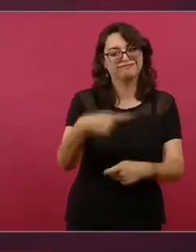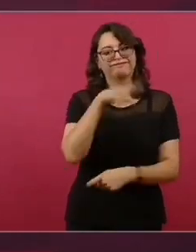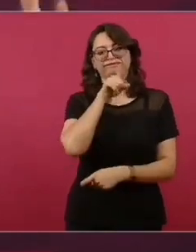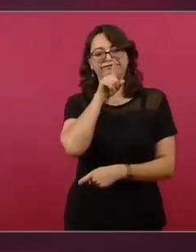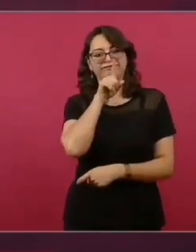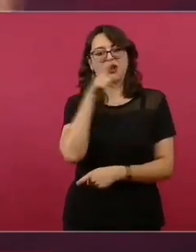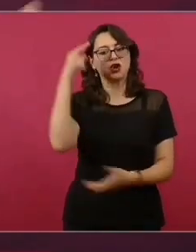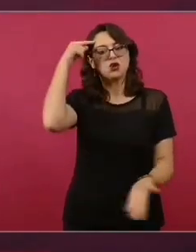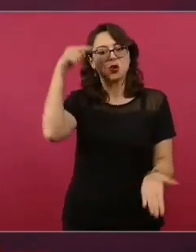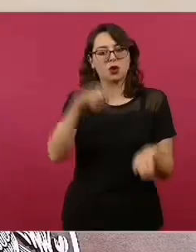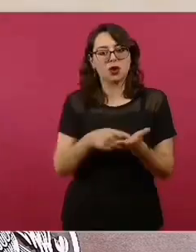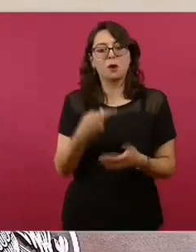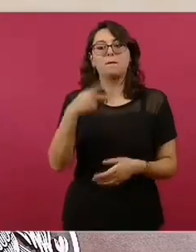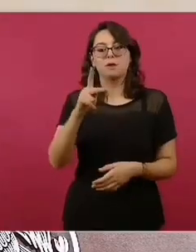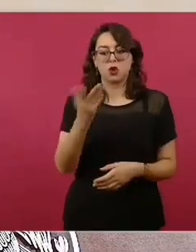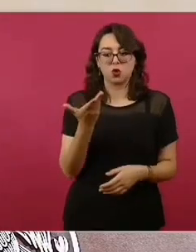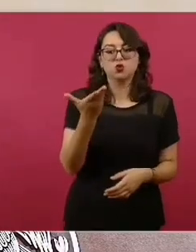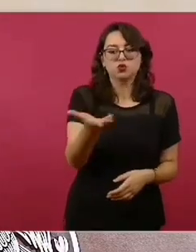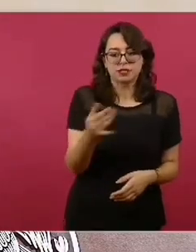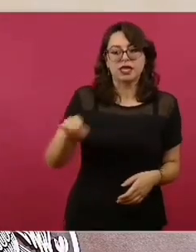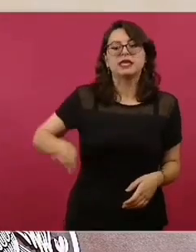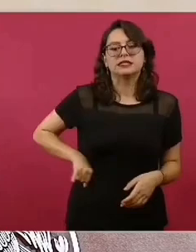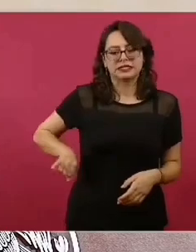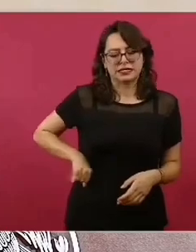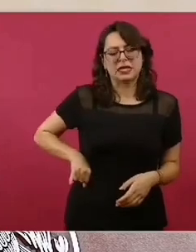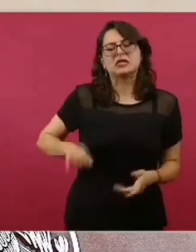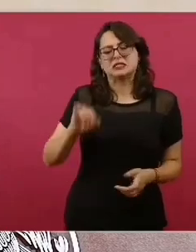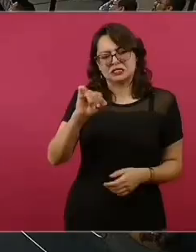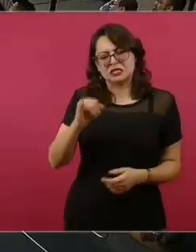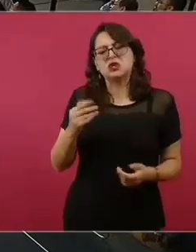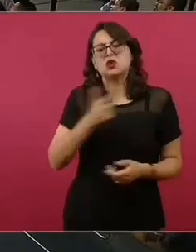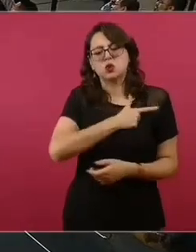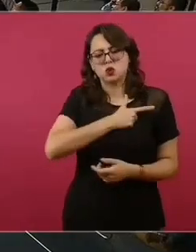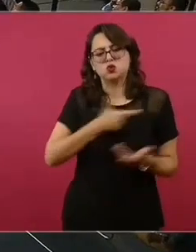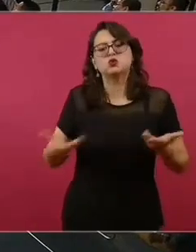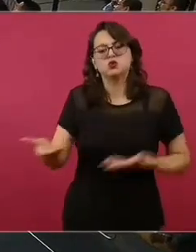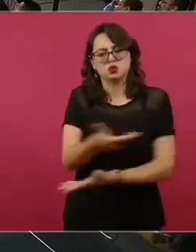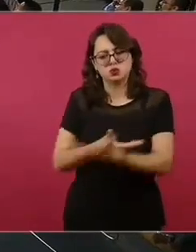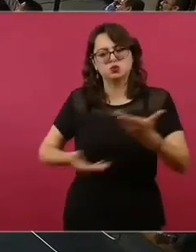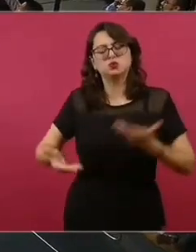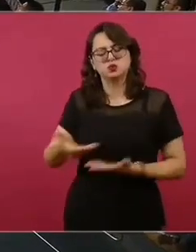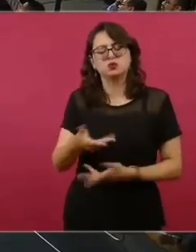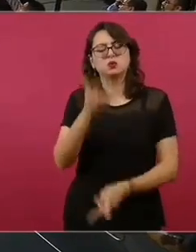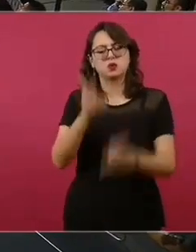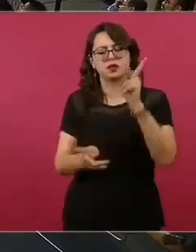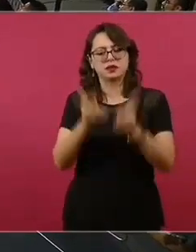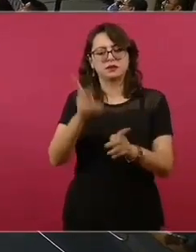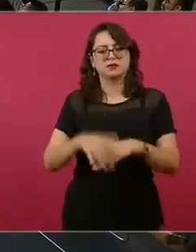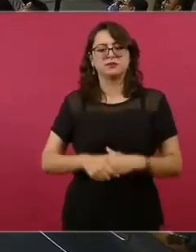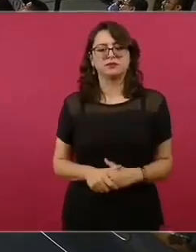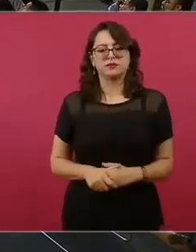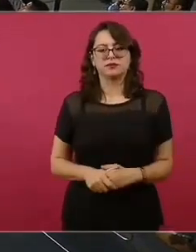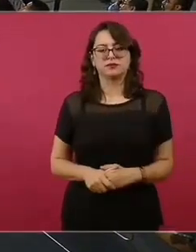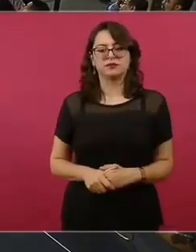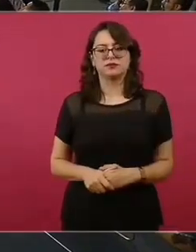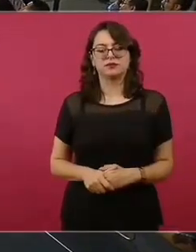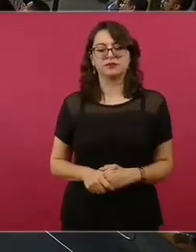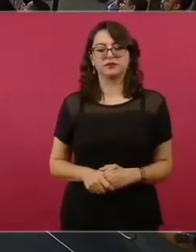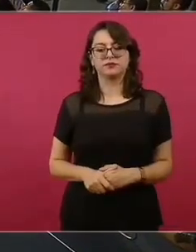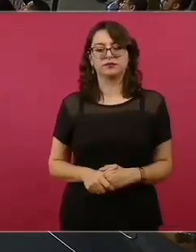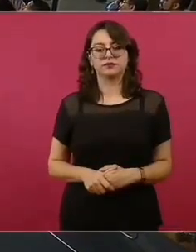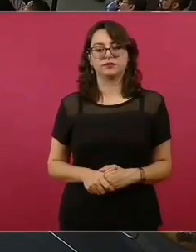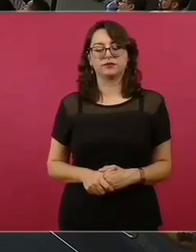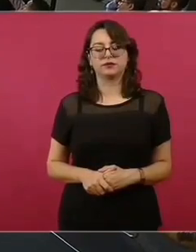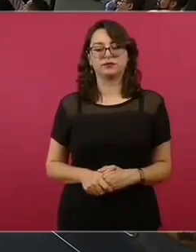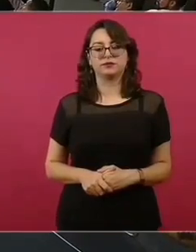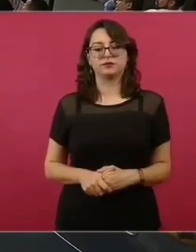usted ha tenido, nos parece saludable tener una conversación al respecto. La salud también recomienda que se integre el sistema público